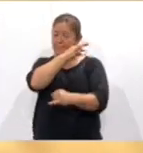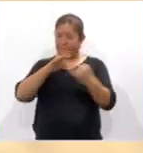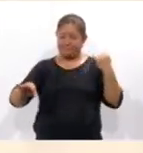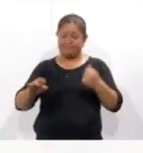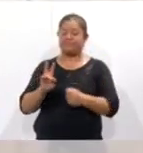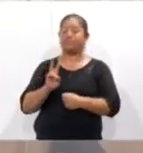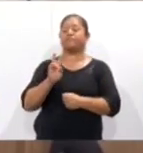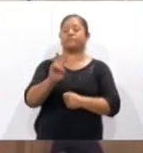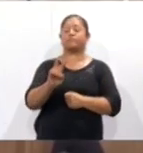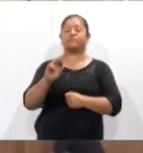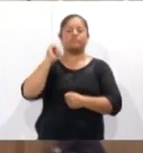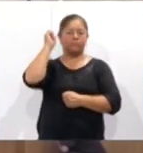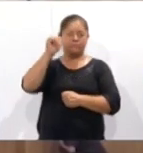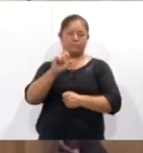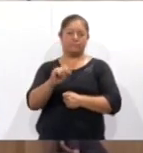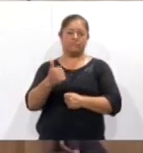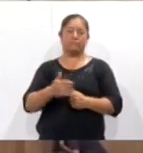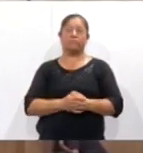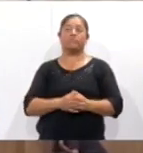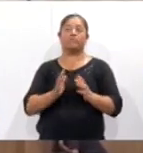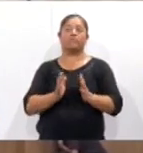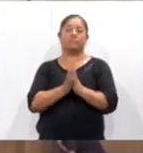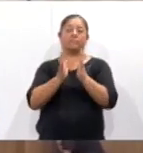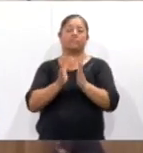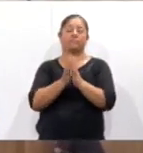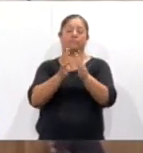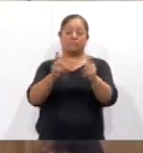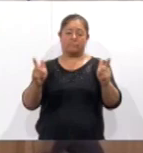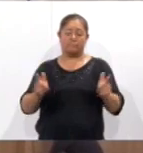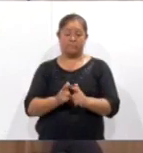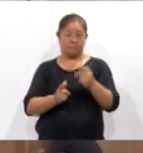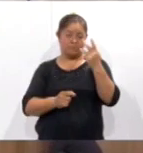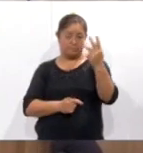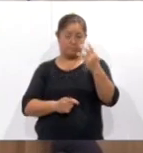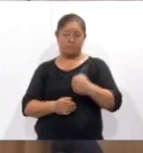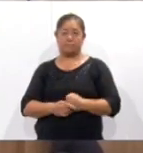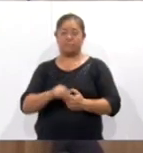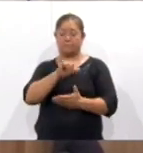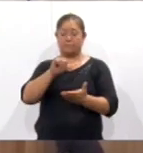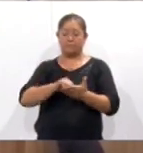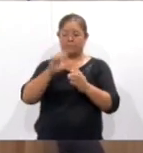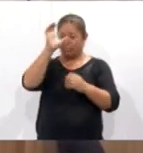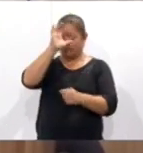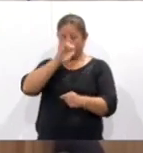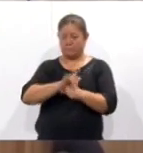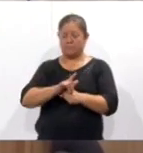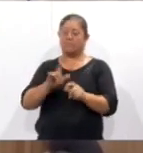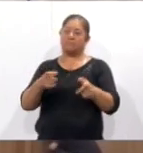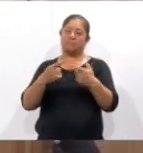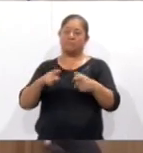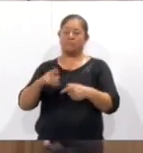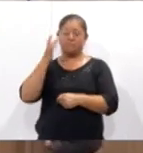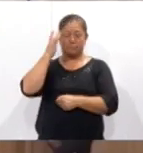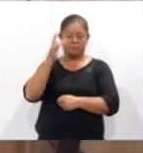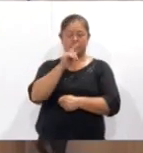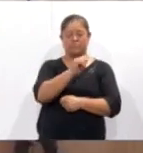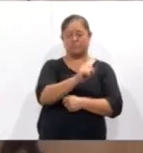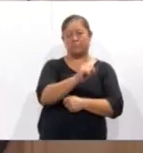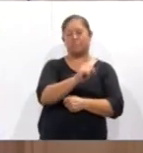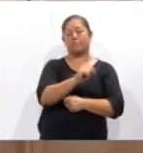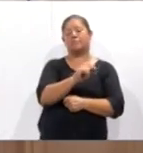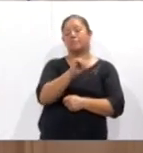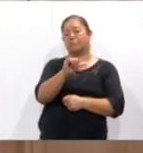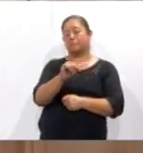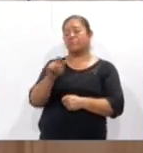26 de abril. Participan tres agrupaciones, el Centro Cultural Musical Santiago Apóstol, la